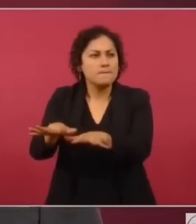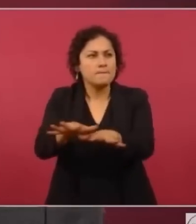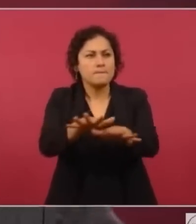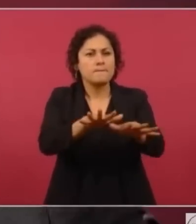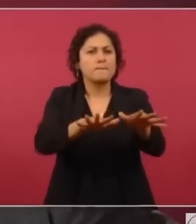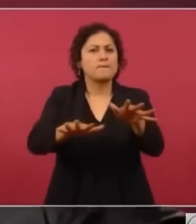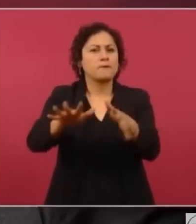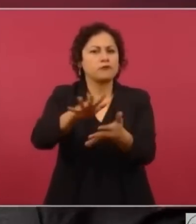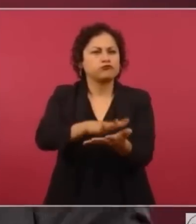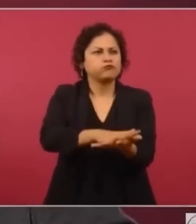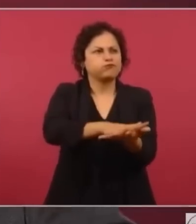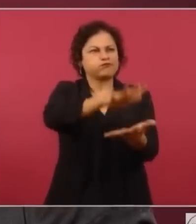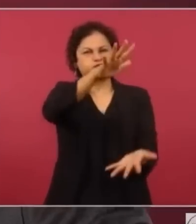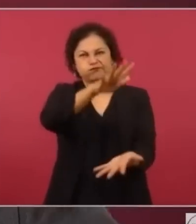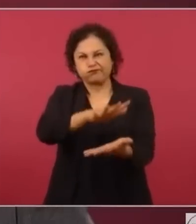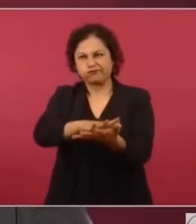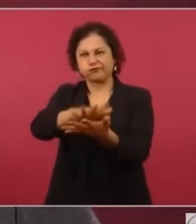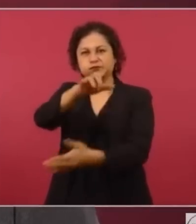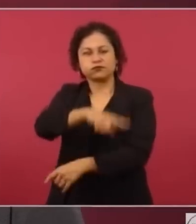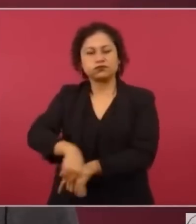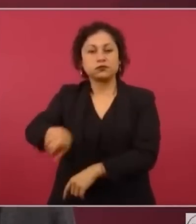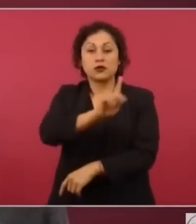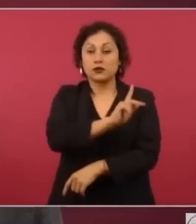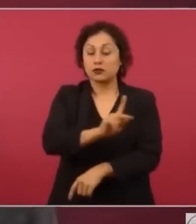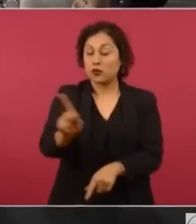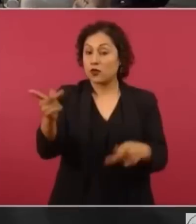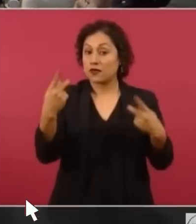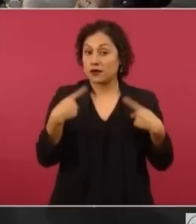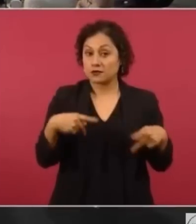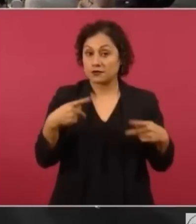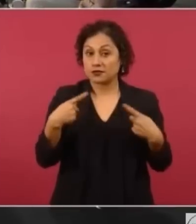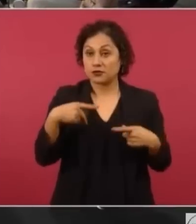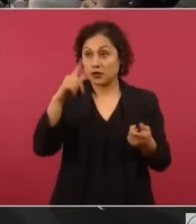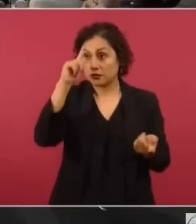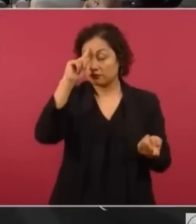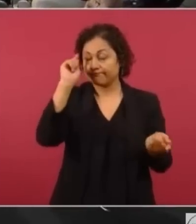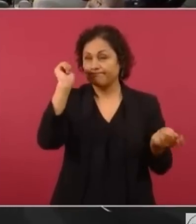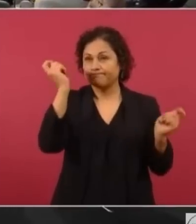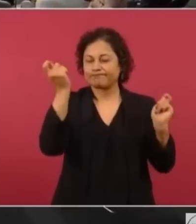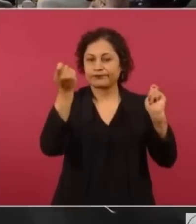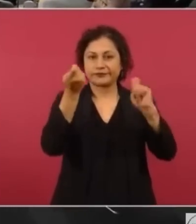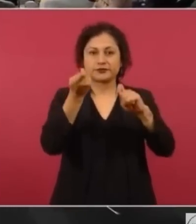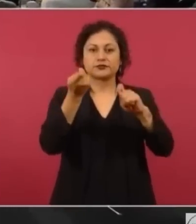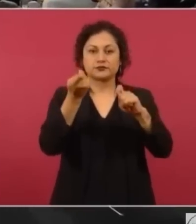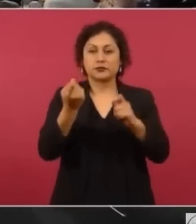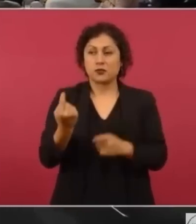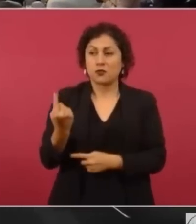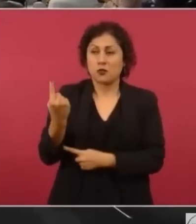sino que todo el pueblo esté informado,